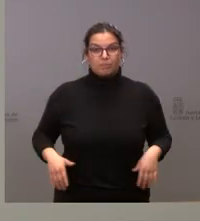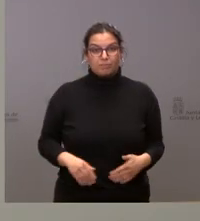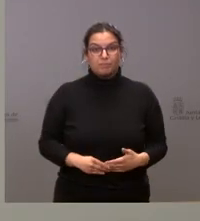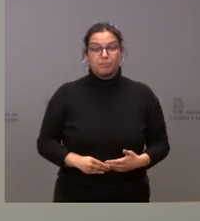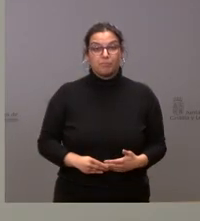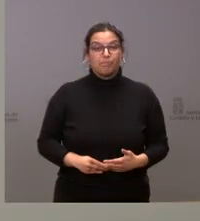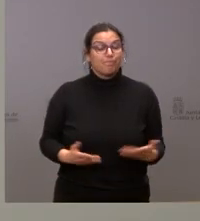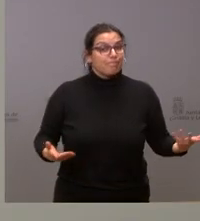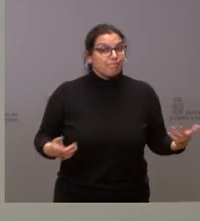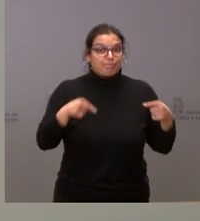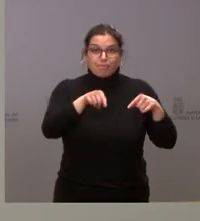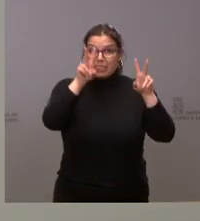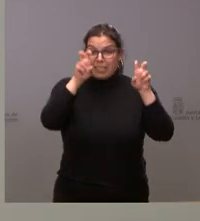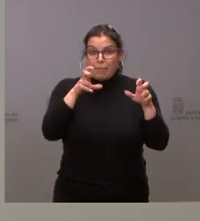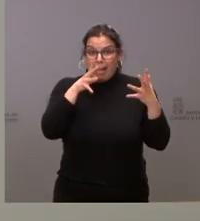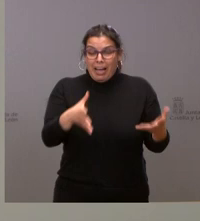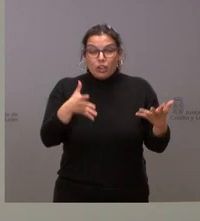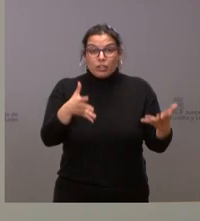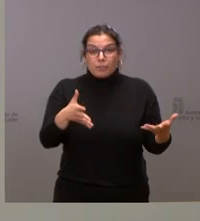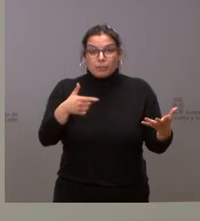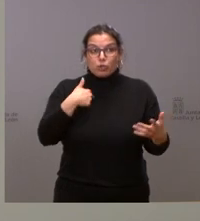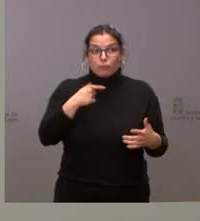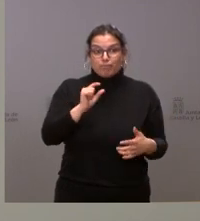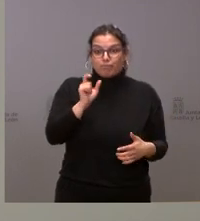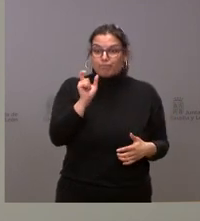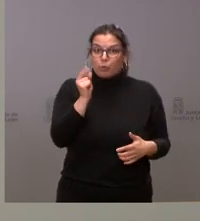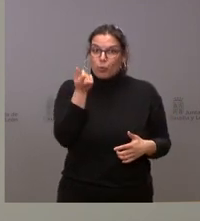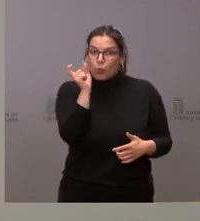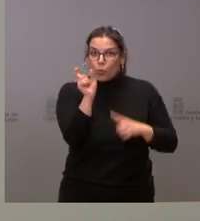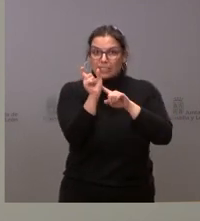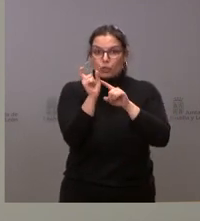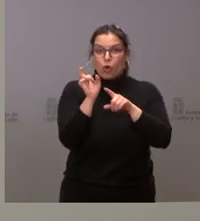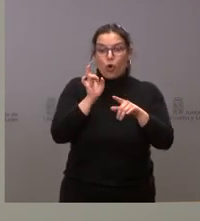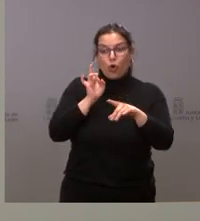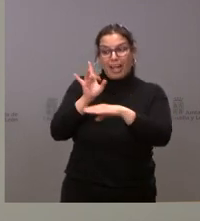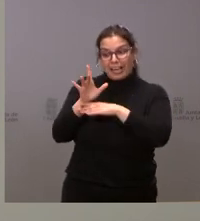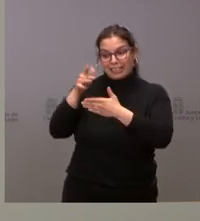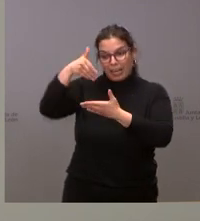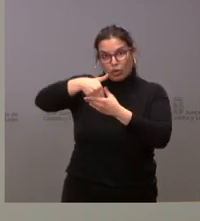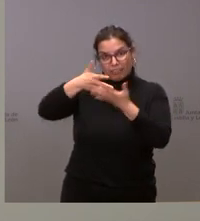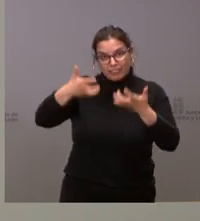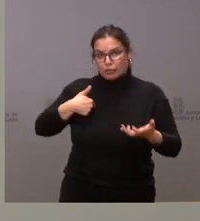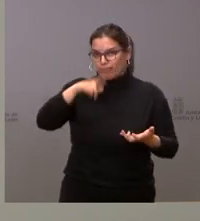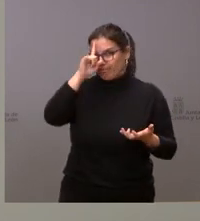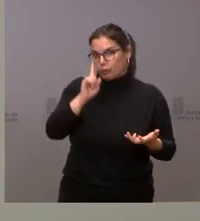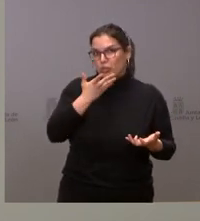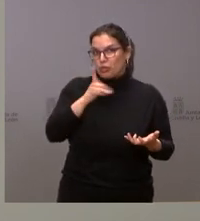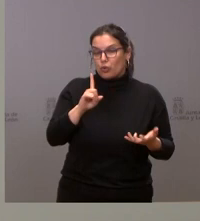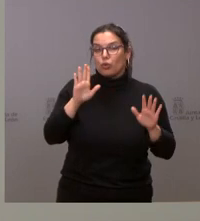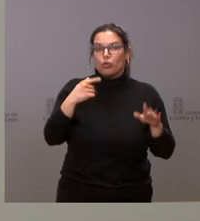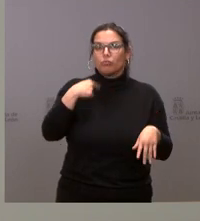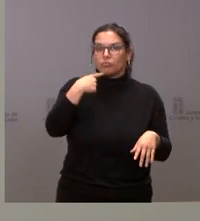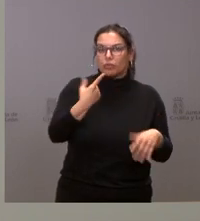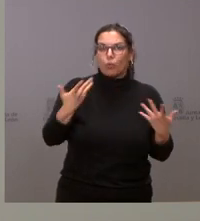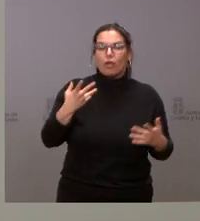Pues no conozco en este momento la aportación concreta ni el contenido de la carta. Lo que sí que les digo es el compromiso que tiene la